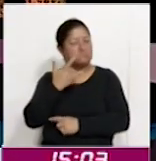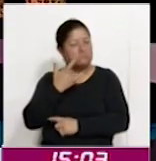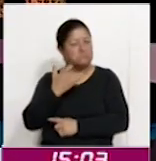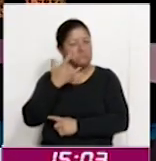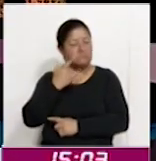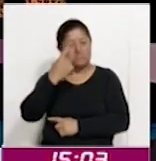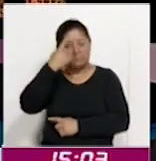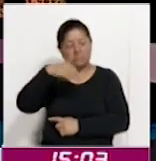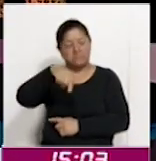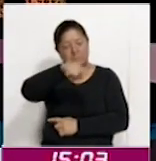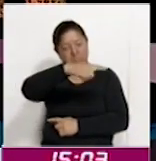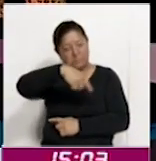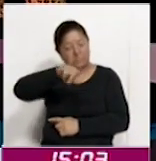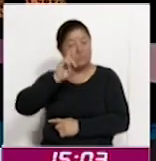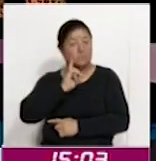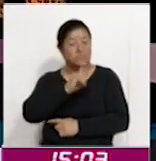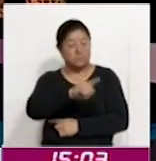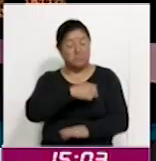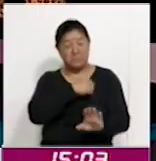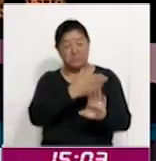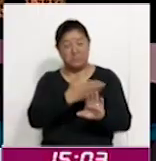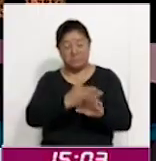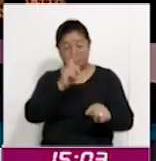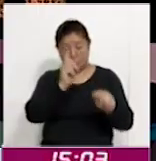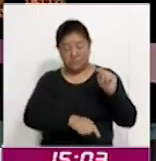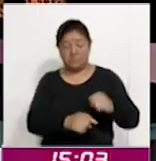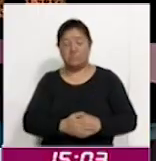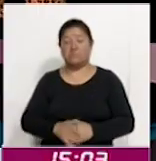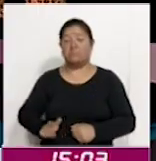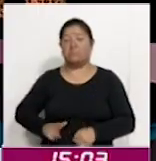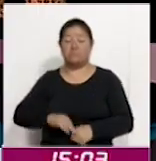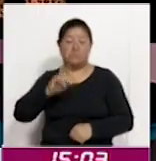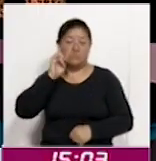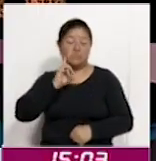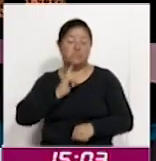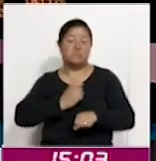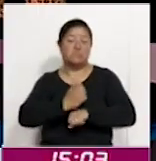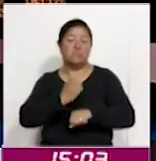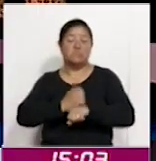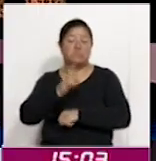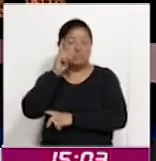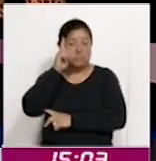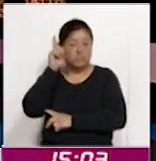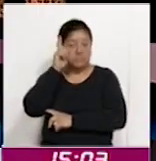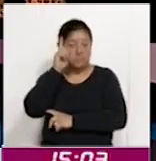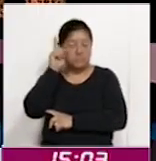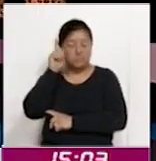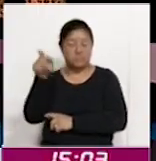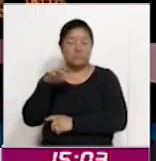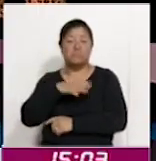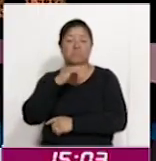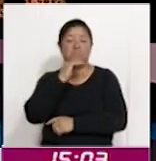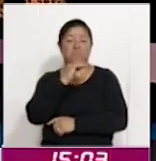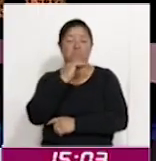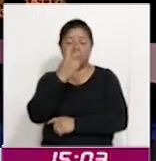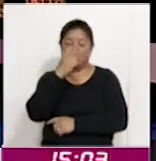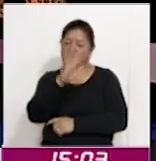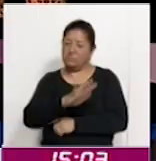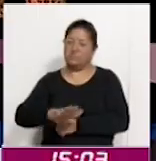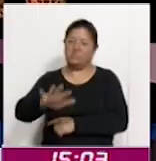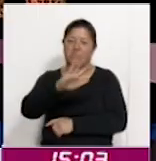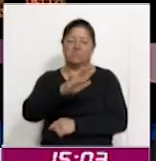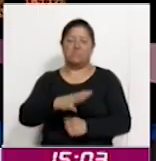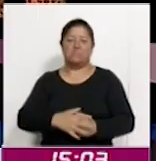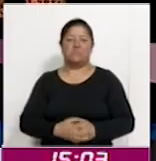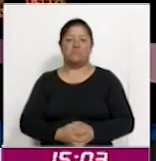Erradicar la Violencia hacia las Mujeres, la gobernadora del Estado, Lorena Cuellar, envió un mensaje para este sector de la población en